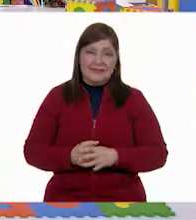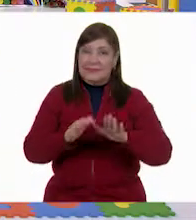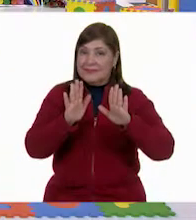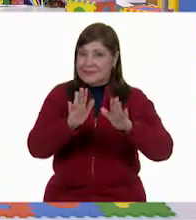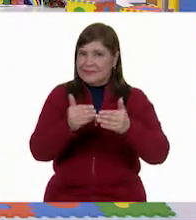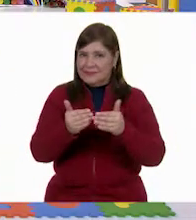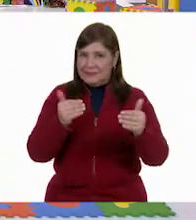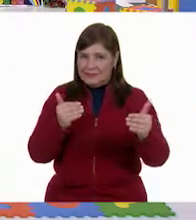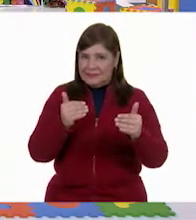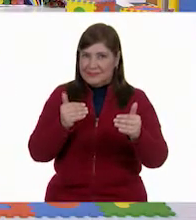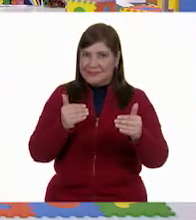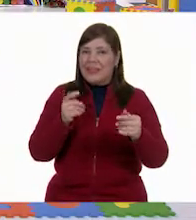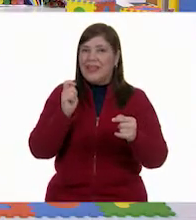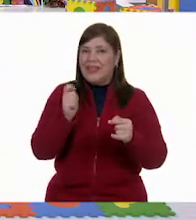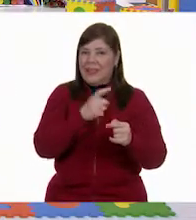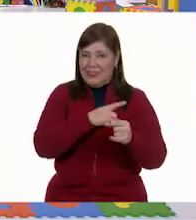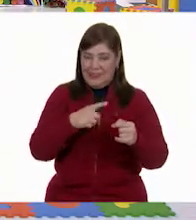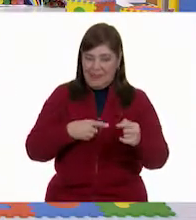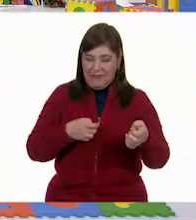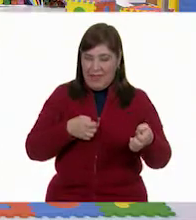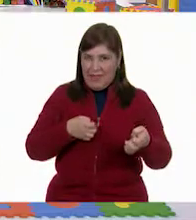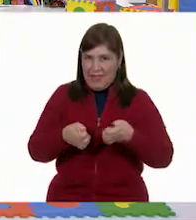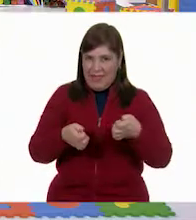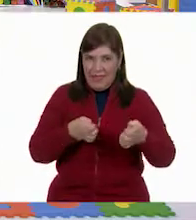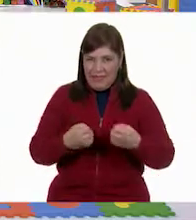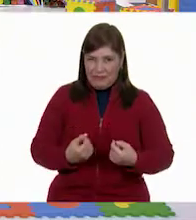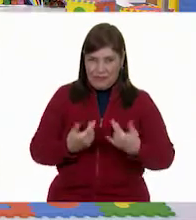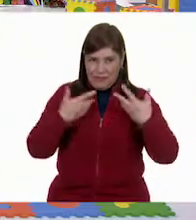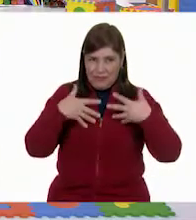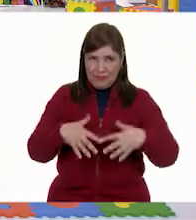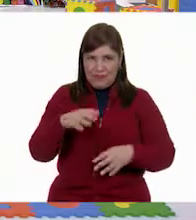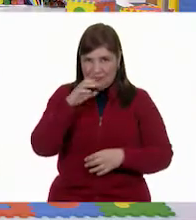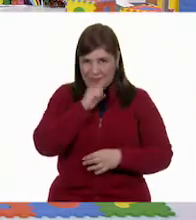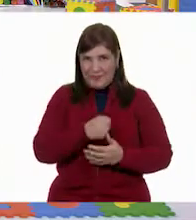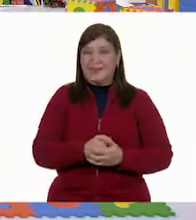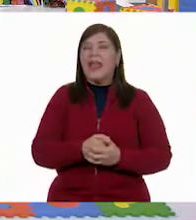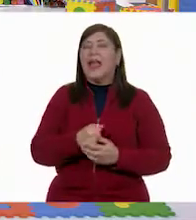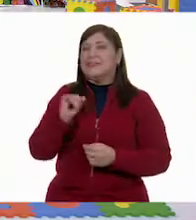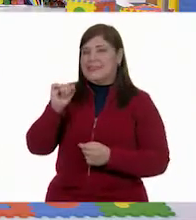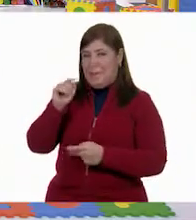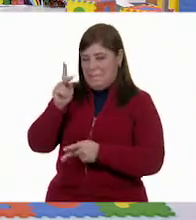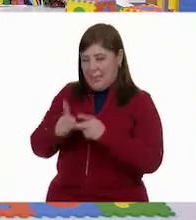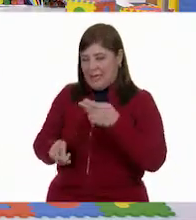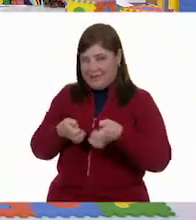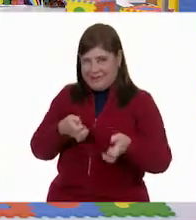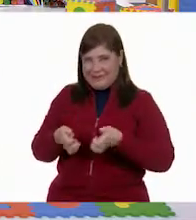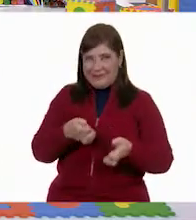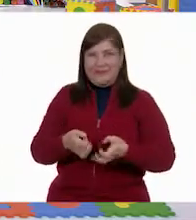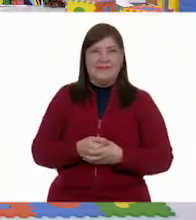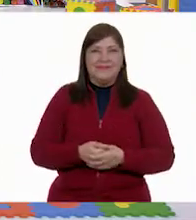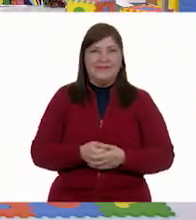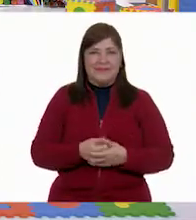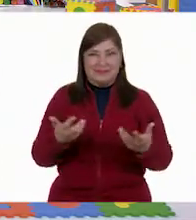Pero antes de irnos, mándale tú, por favor, Profe Lalo. ¿Dónde vamos? Vámonos a una pausa activa. Vámonos. Vamos.